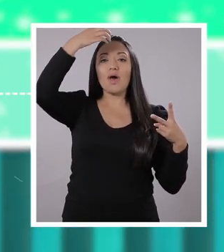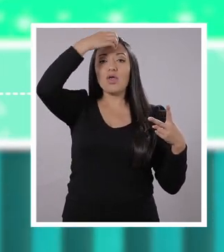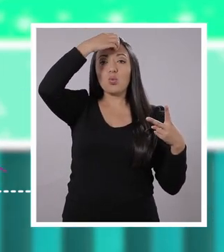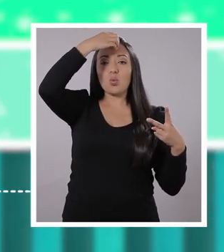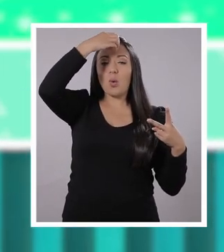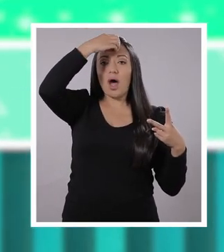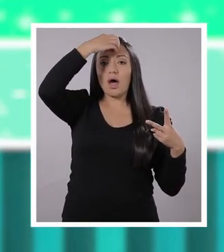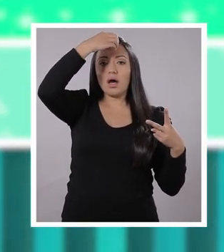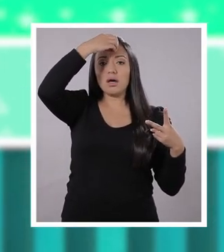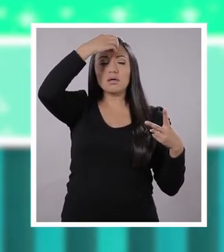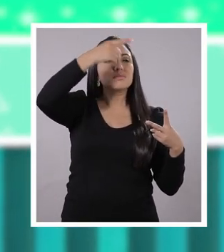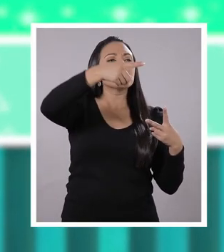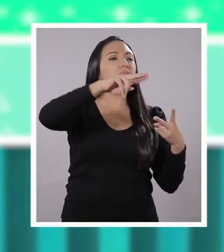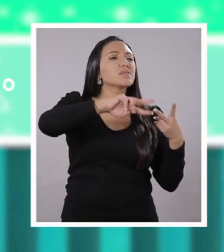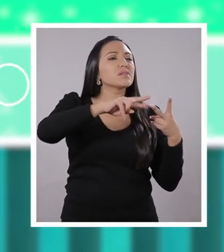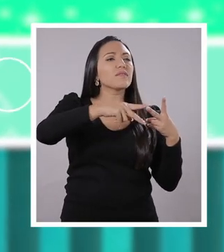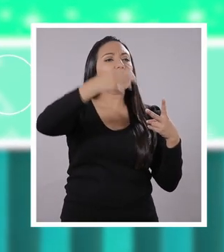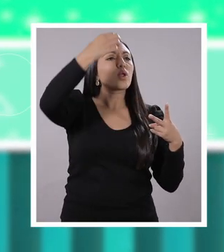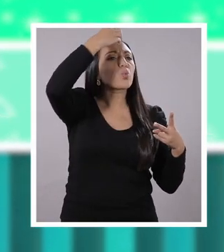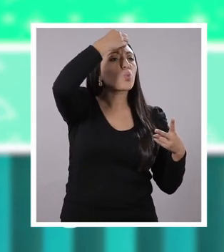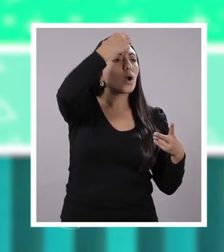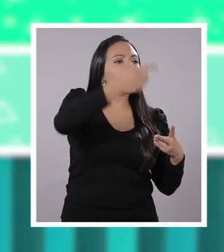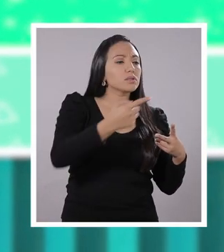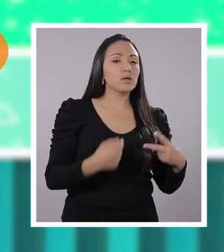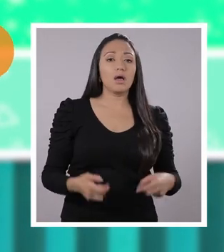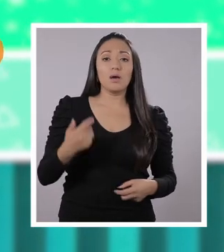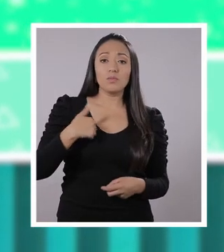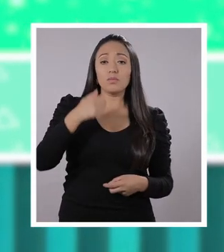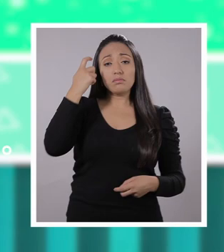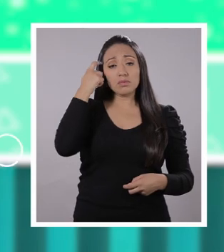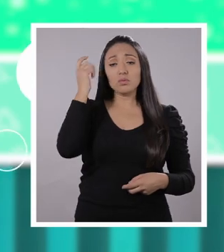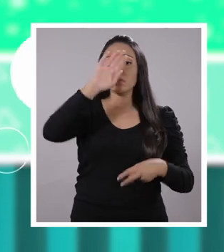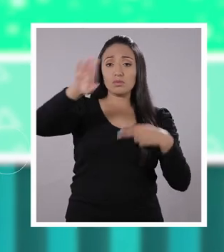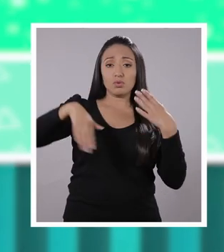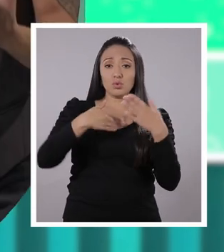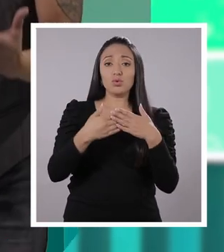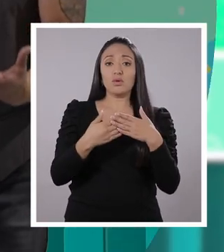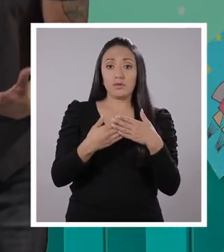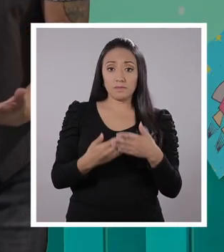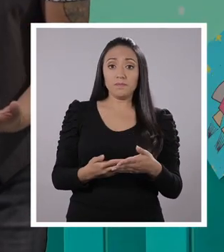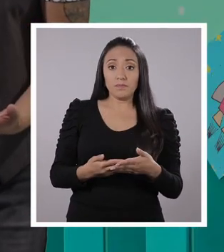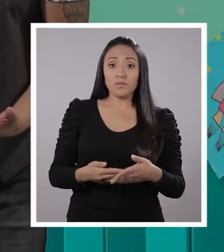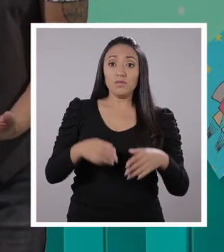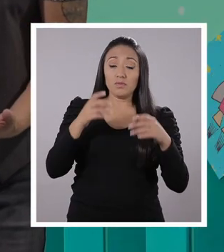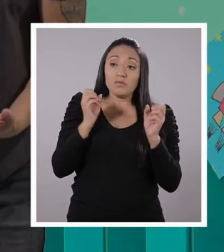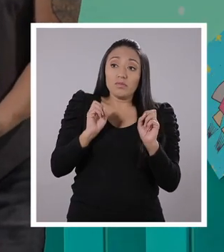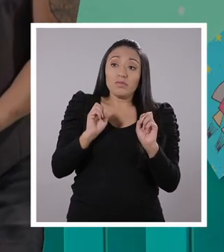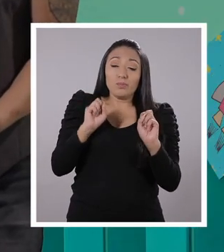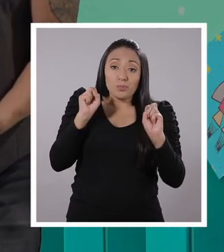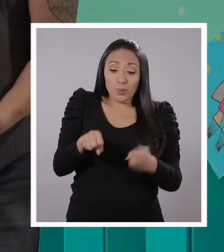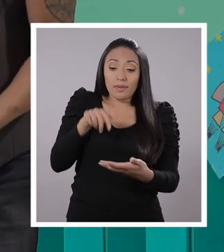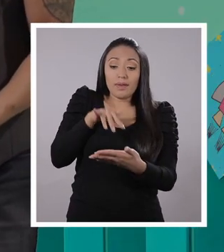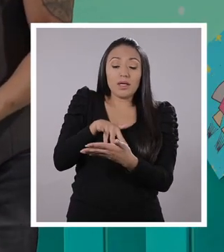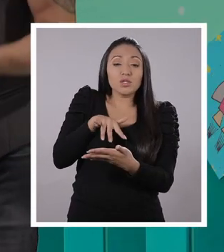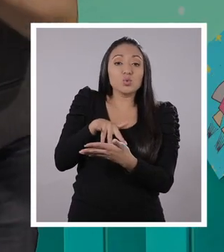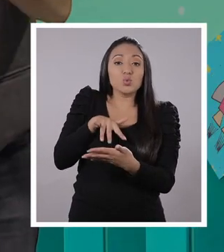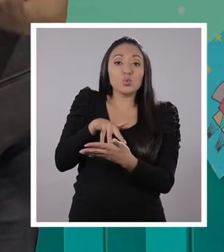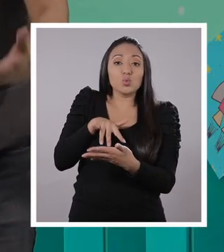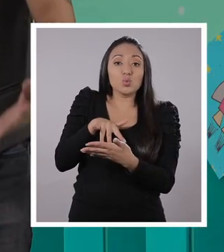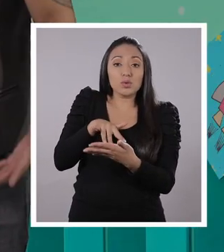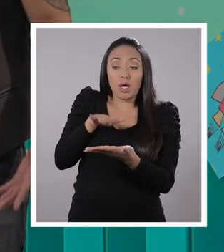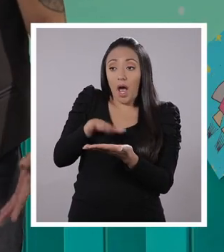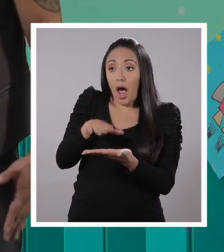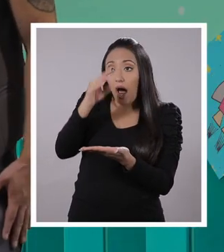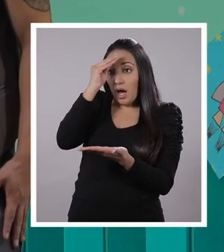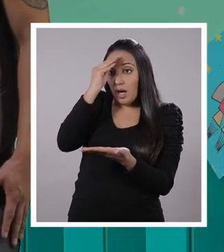¿Qué significa el derecho a la educación? Creo que todos tenemos derecho, digamos, oportunidades para estudiar, para